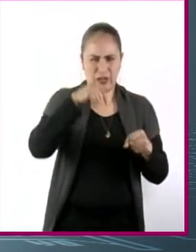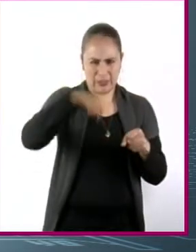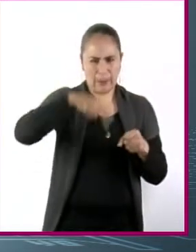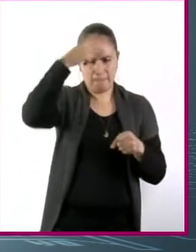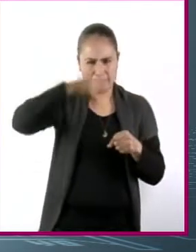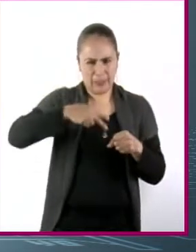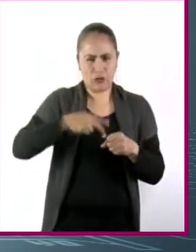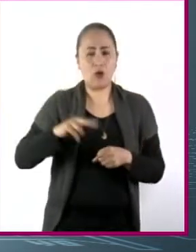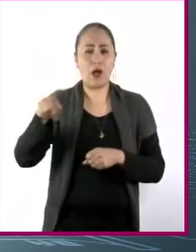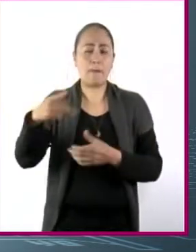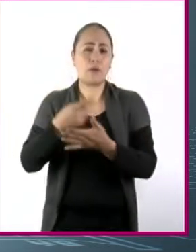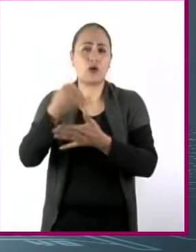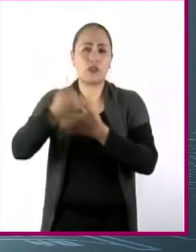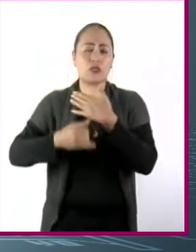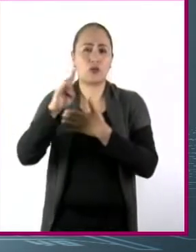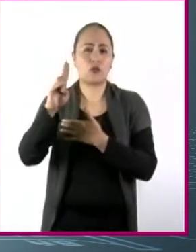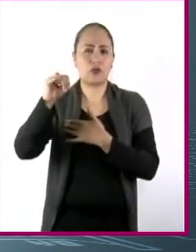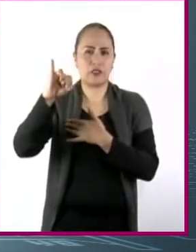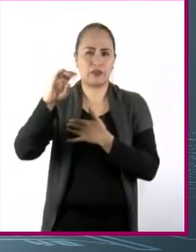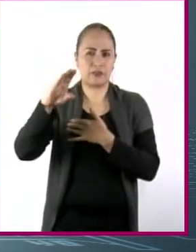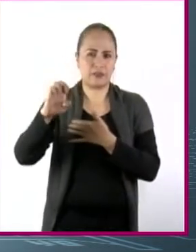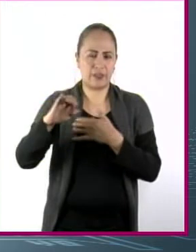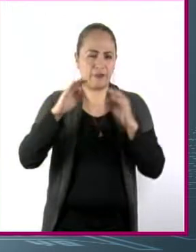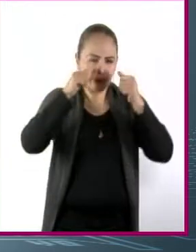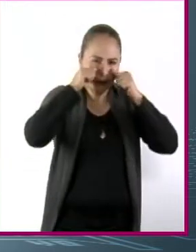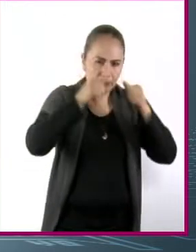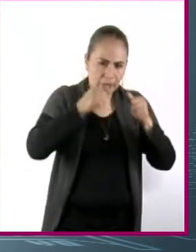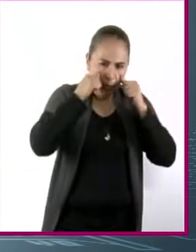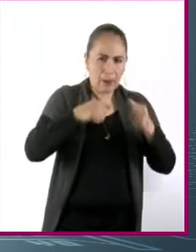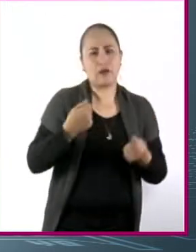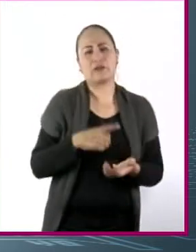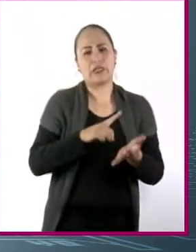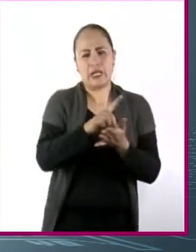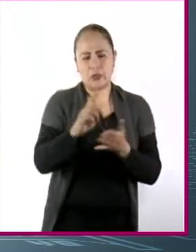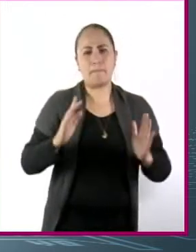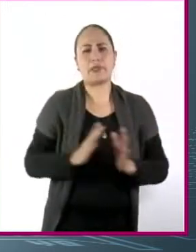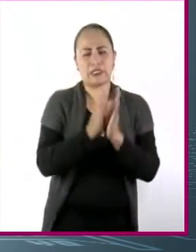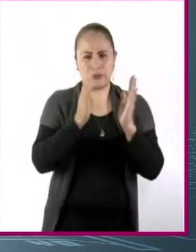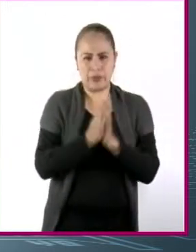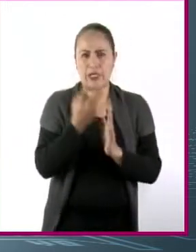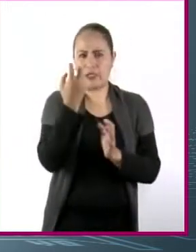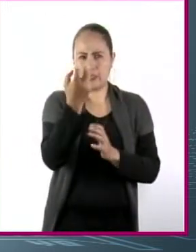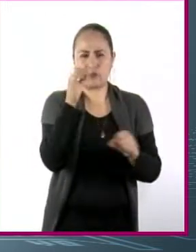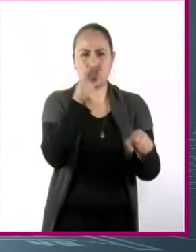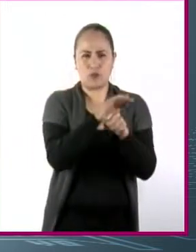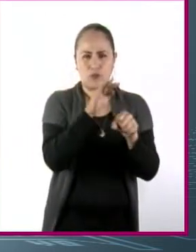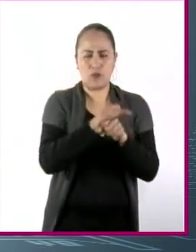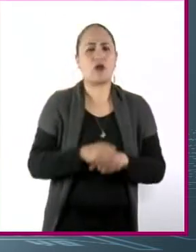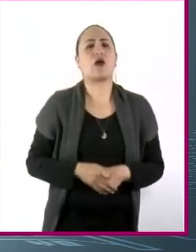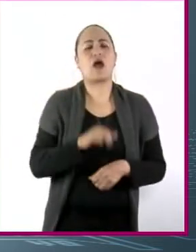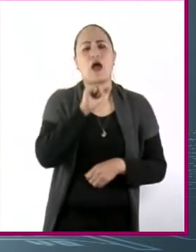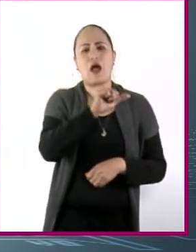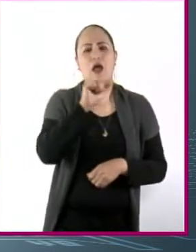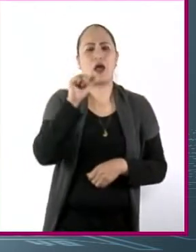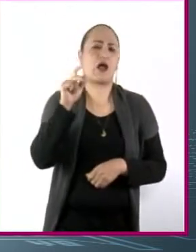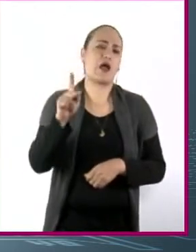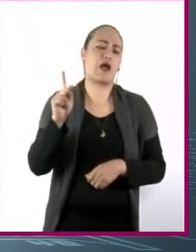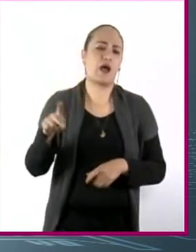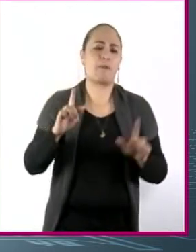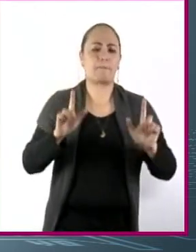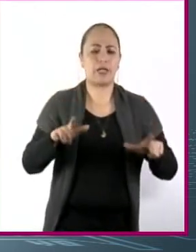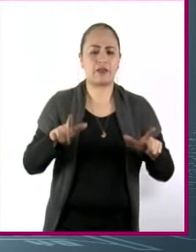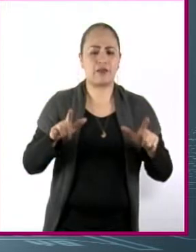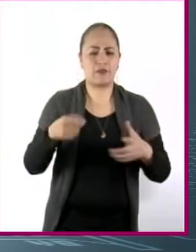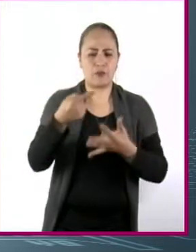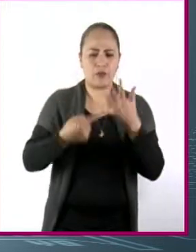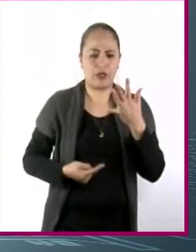proyecto de UNICEF para empoderarnos y garantizar nuestro derecho a participar. La plataforma U-Report preúne de manera anónima